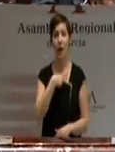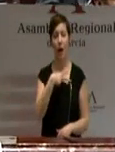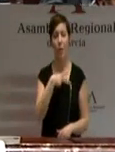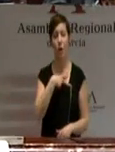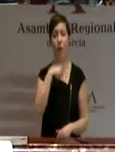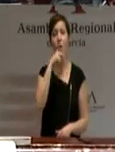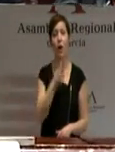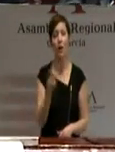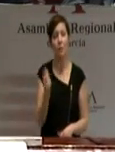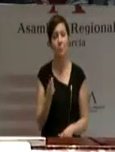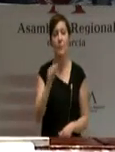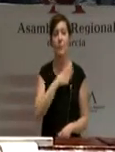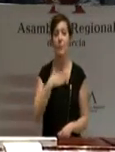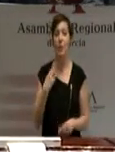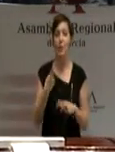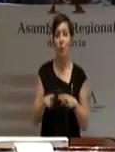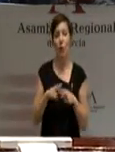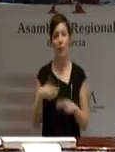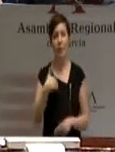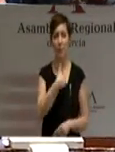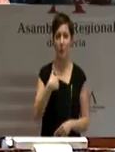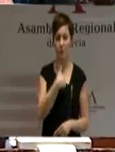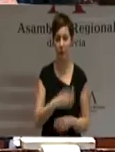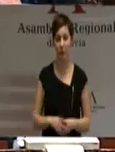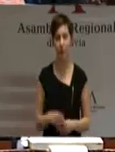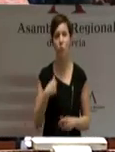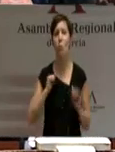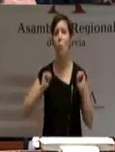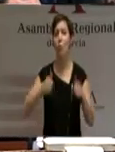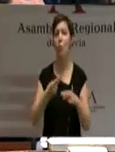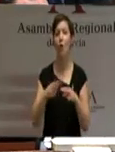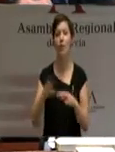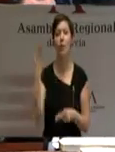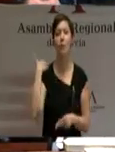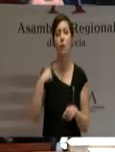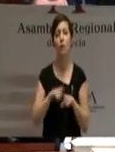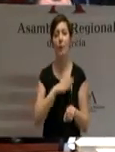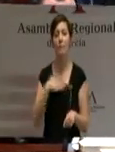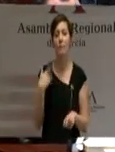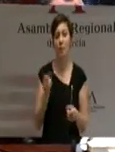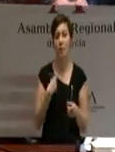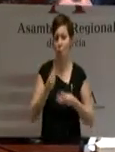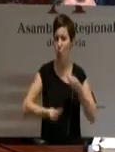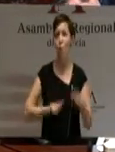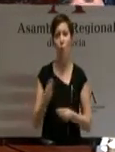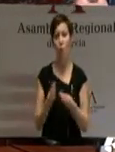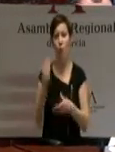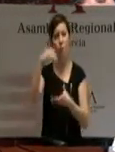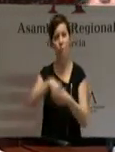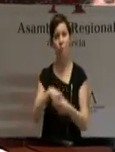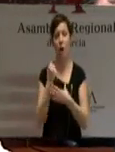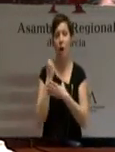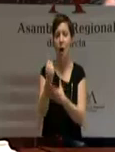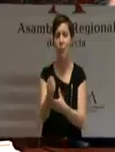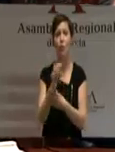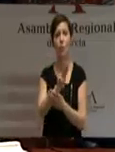dedicación a la actividad política, a la que accedí por vocación y ánimo de ser útil defendiendo los principios de ideología postulados por